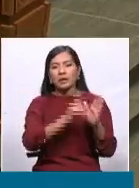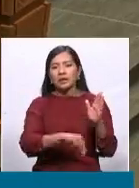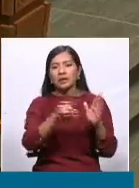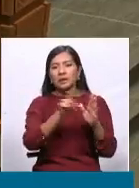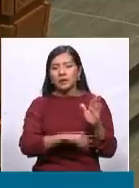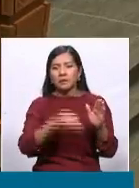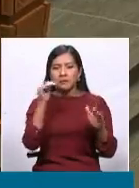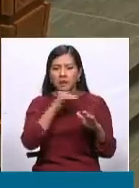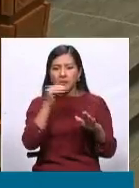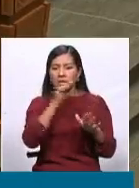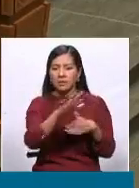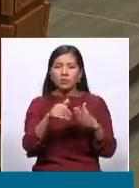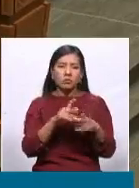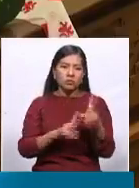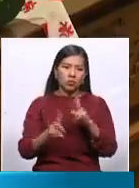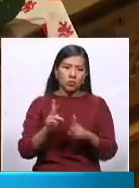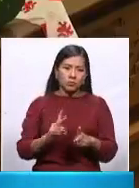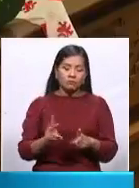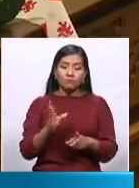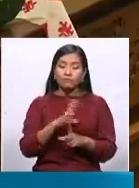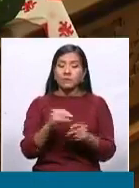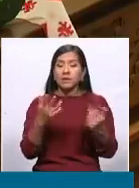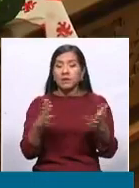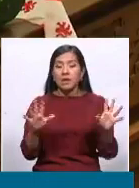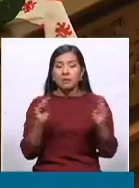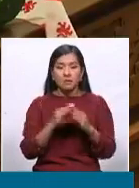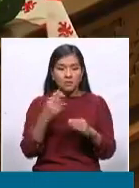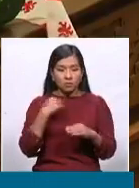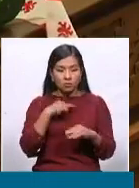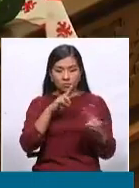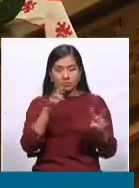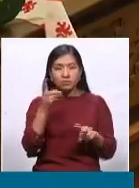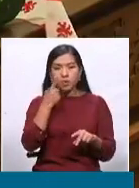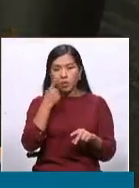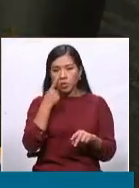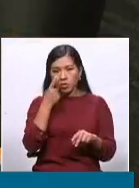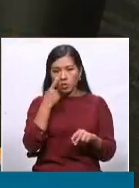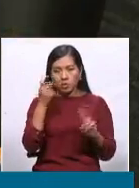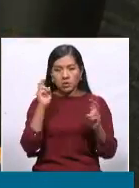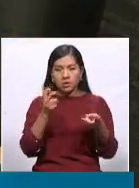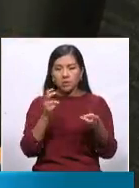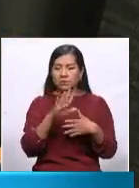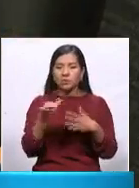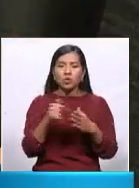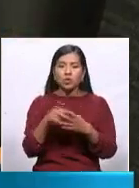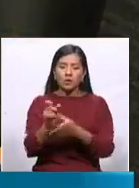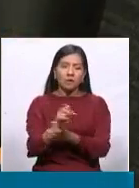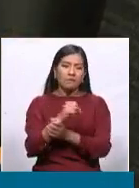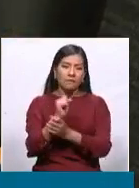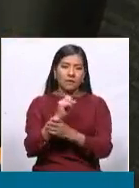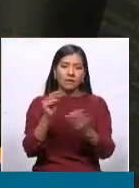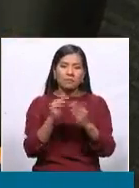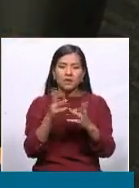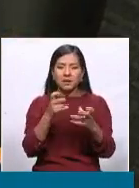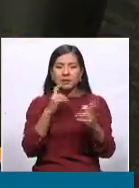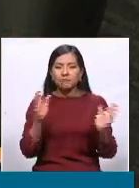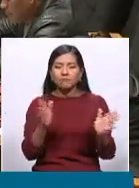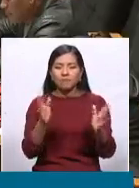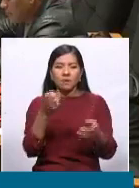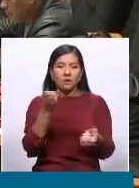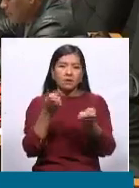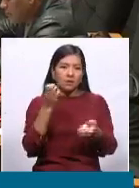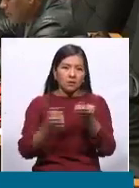dedican a mentir a la población y bueno ya hemos conocido de que sus afanes además de la desestabilización